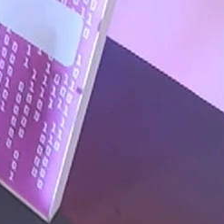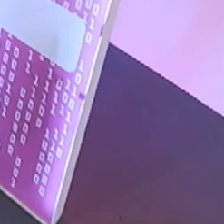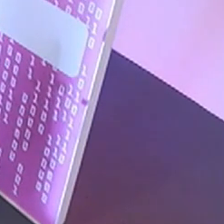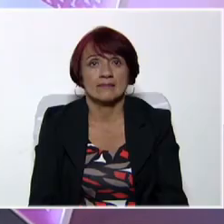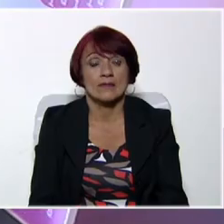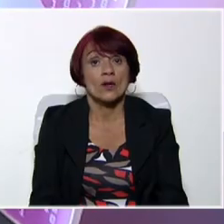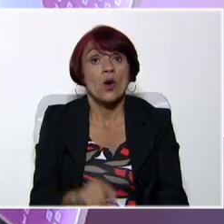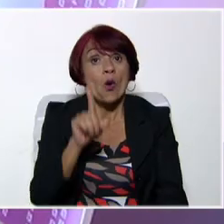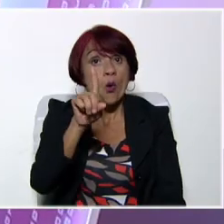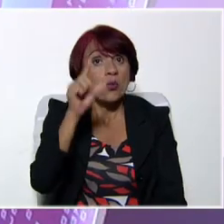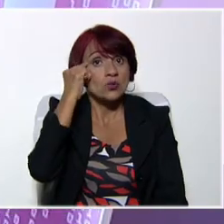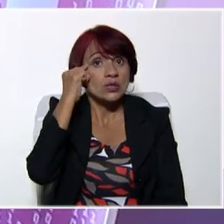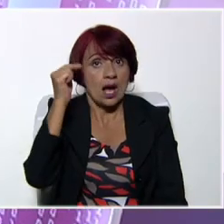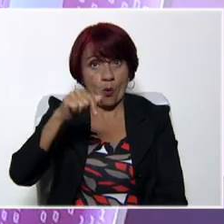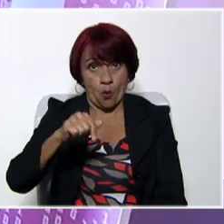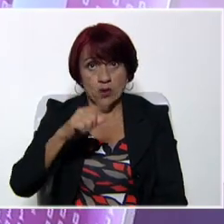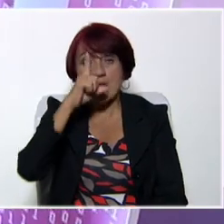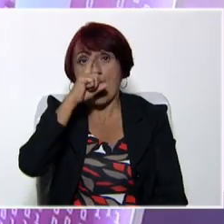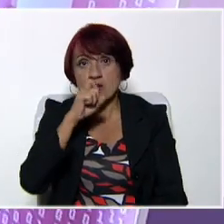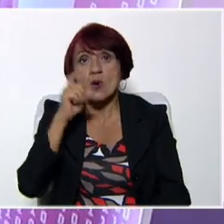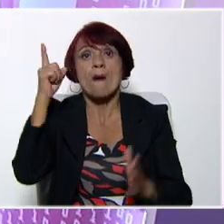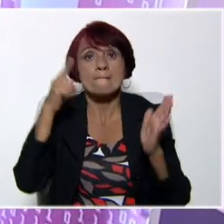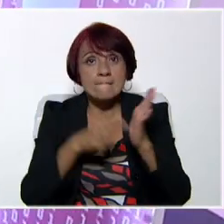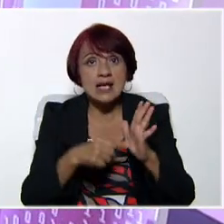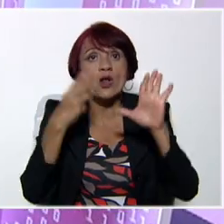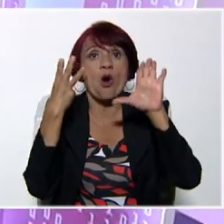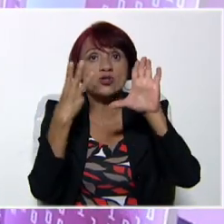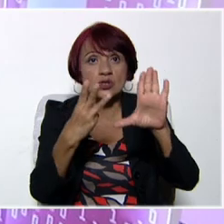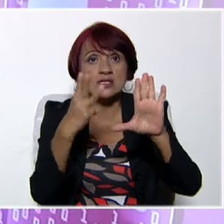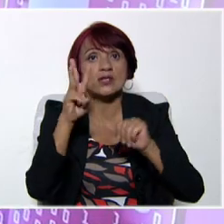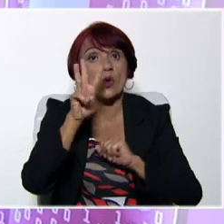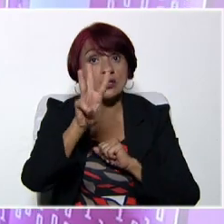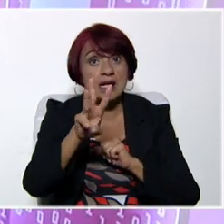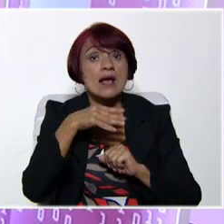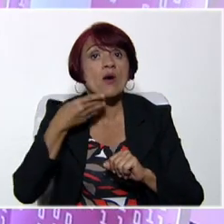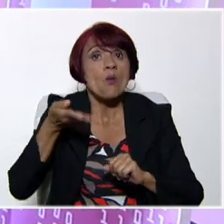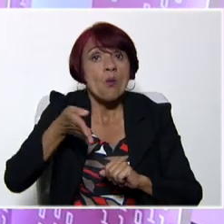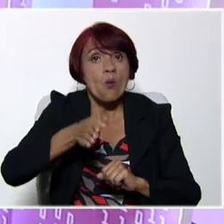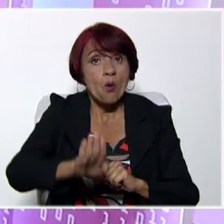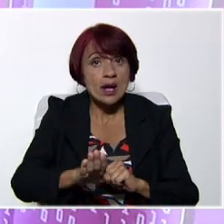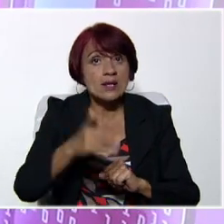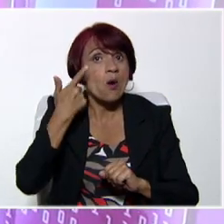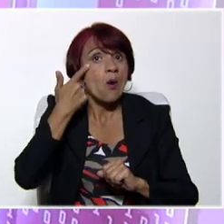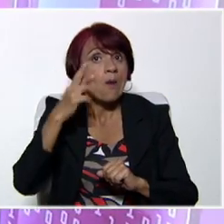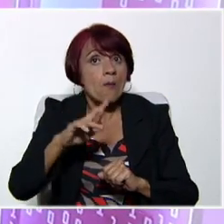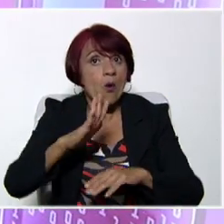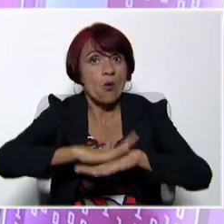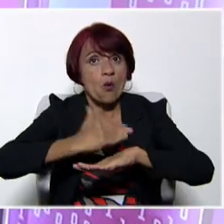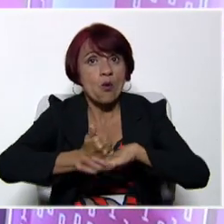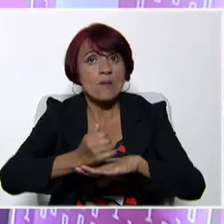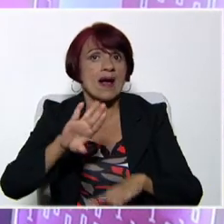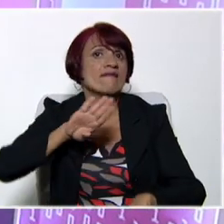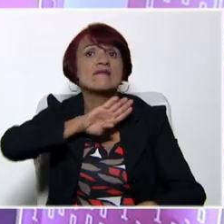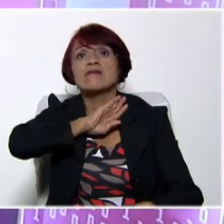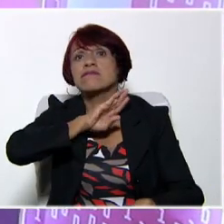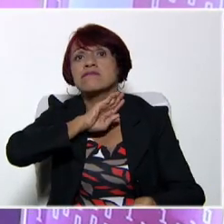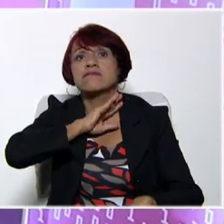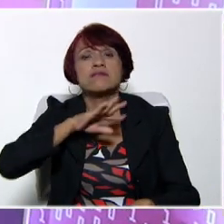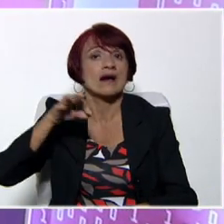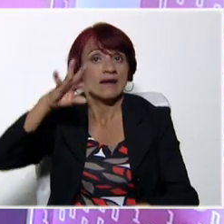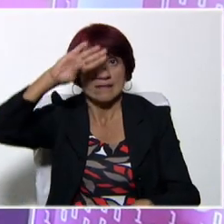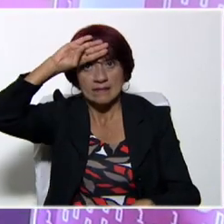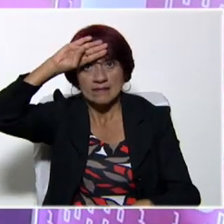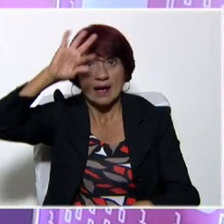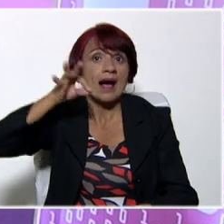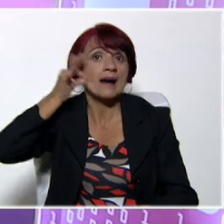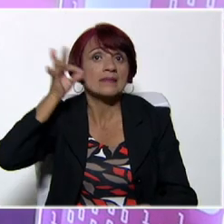Un día como hoy, en el año 1803, fallece producto de la fiebre amarilla María Teresa del